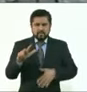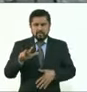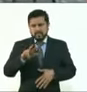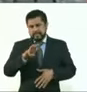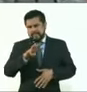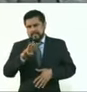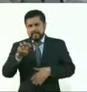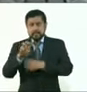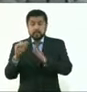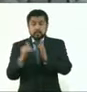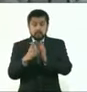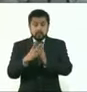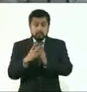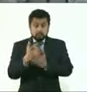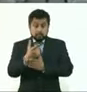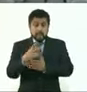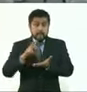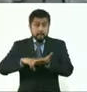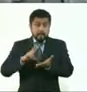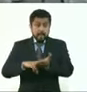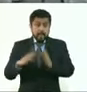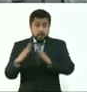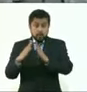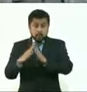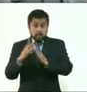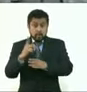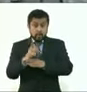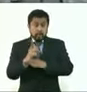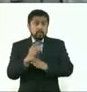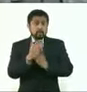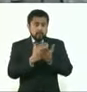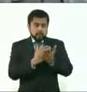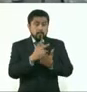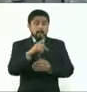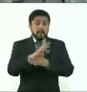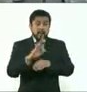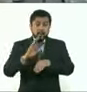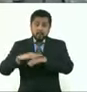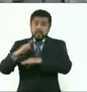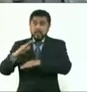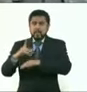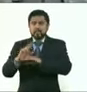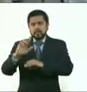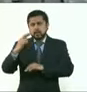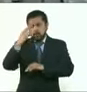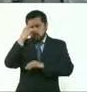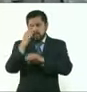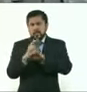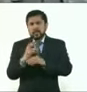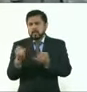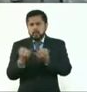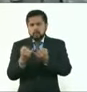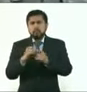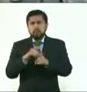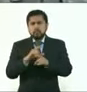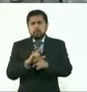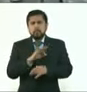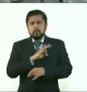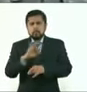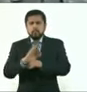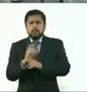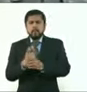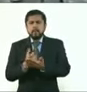y si el inmueble rebasa ese valor, recordarles que tienen un descuento del 30% en el pago del predial.